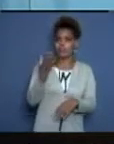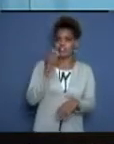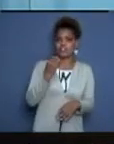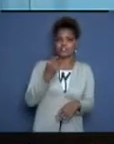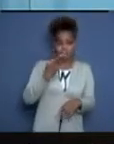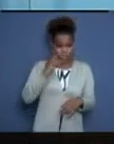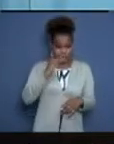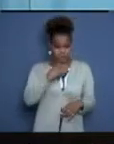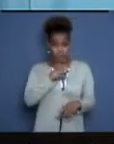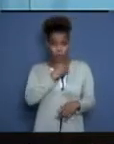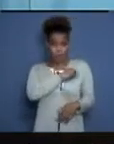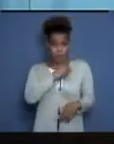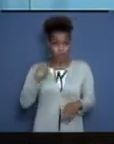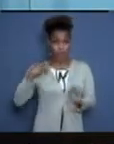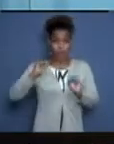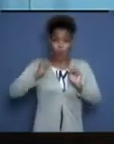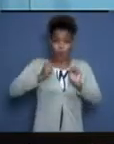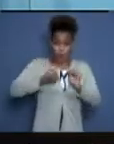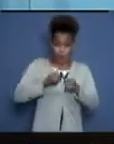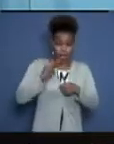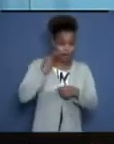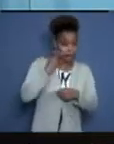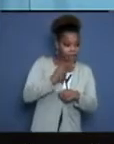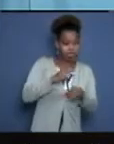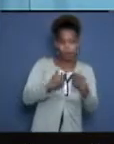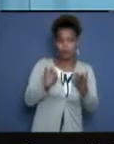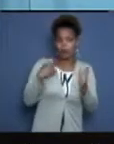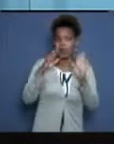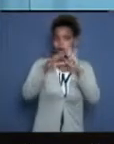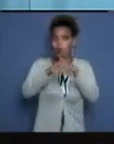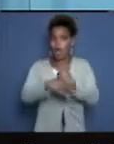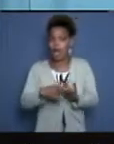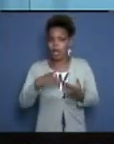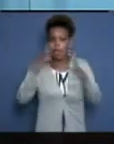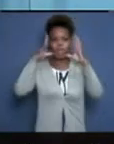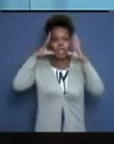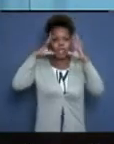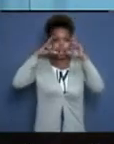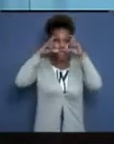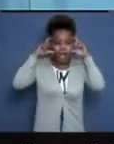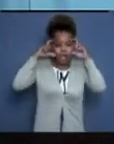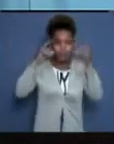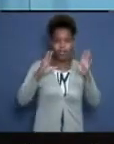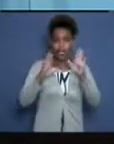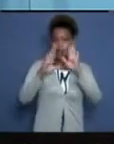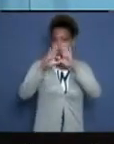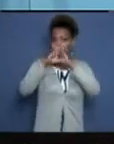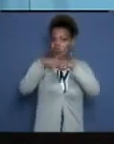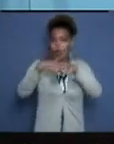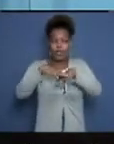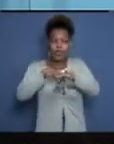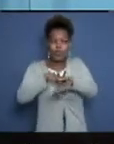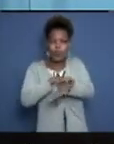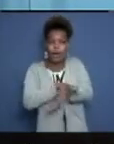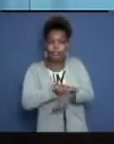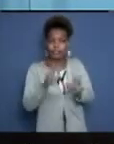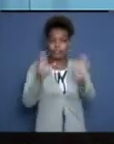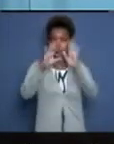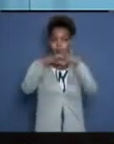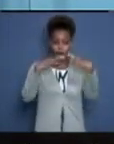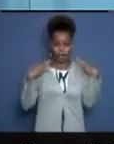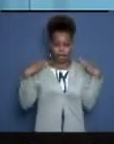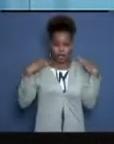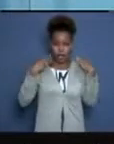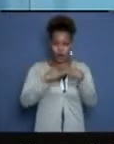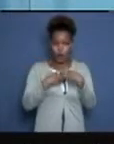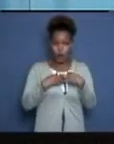batas. No tenemos todos los medios de protección. Y en ocasiones, como atendemos a un caso positivo, tenemos que cambiar constantemente. Y claro, como tenemos